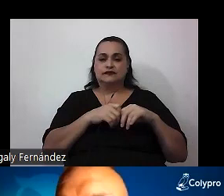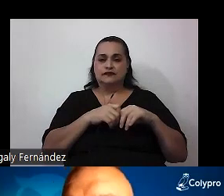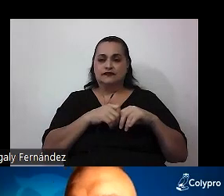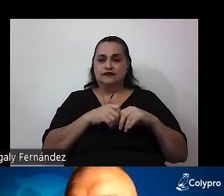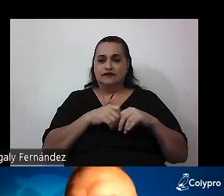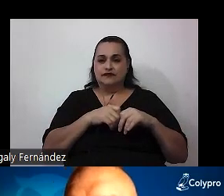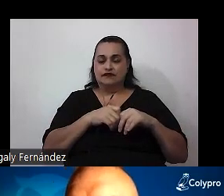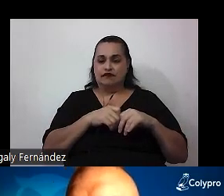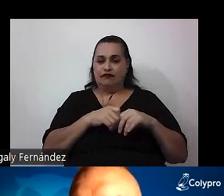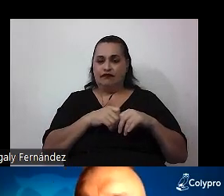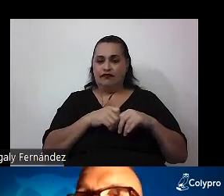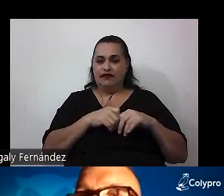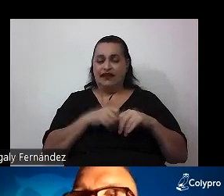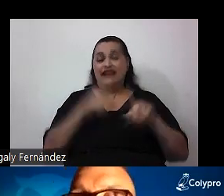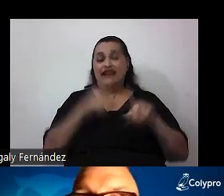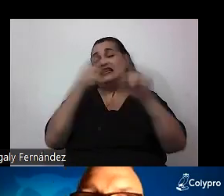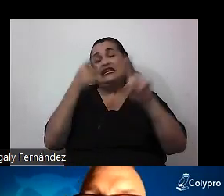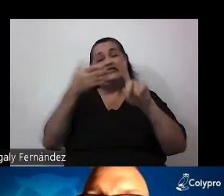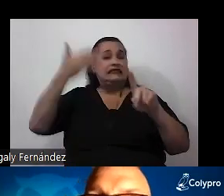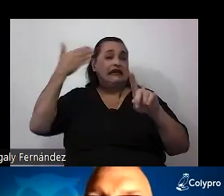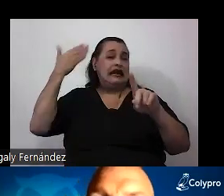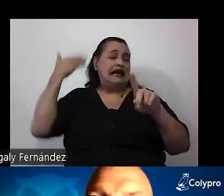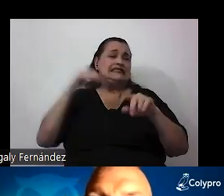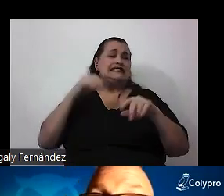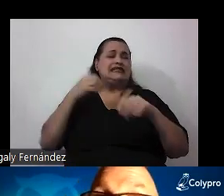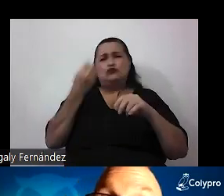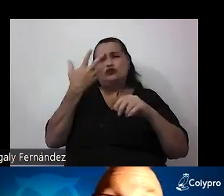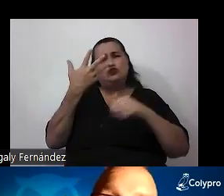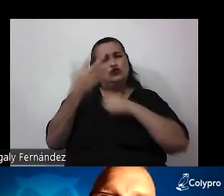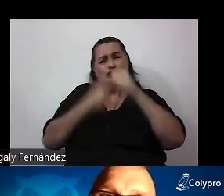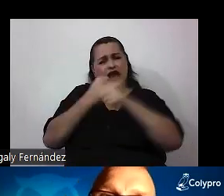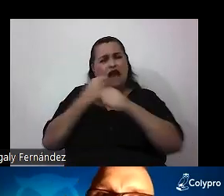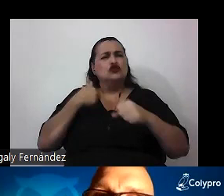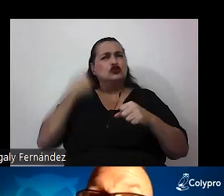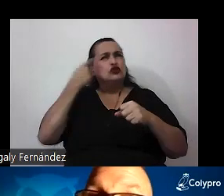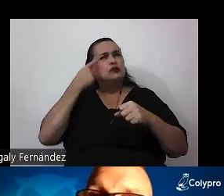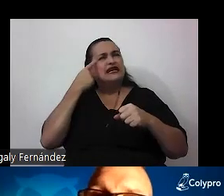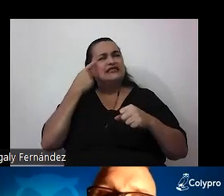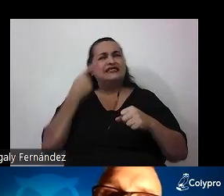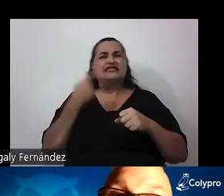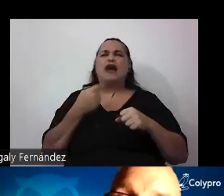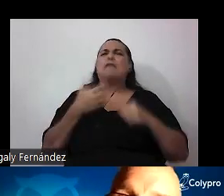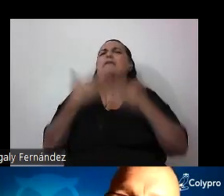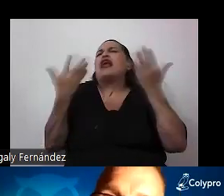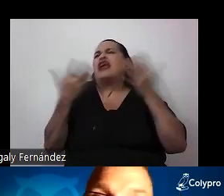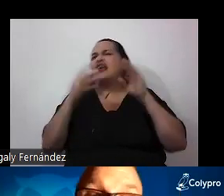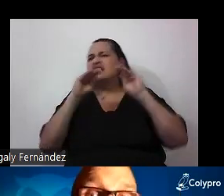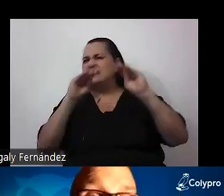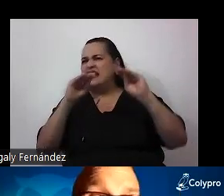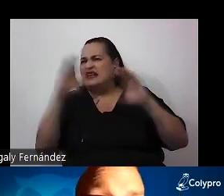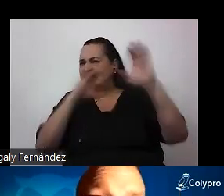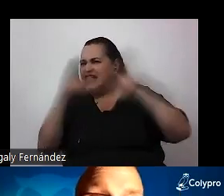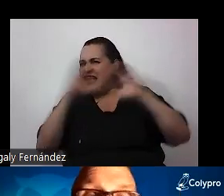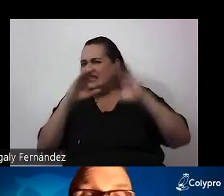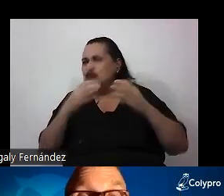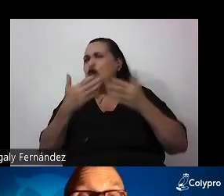Entonces, desde hace muchas décadas venimos preguntándonos qué ciencia enseñar, para qué enseñarla y cómo enseñarla. Preguntas